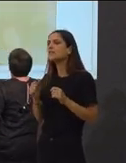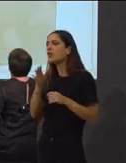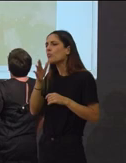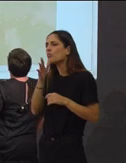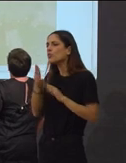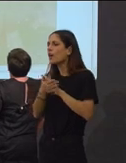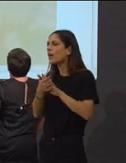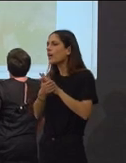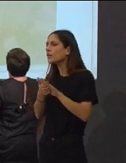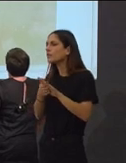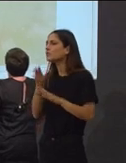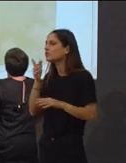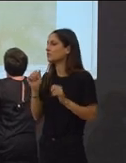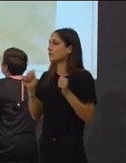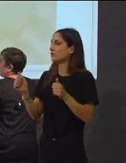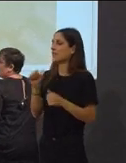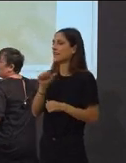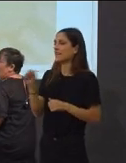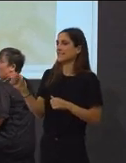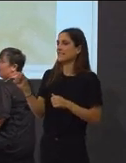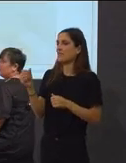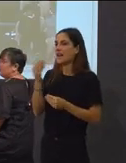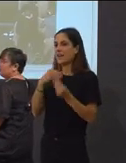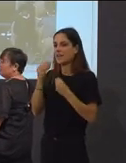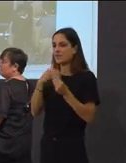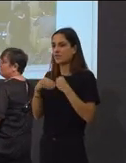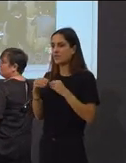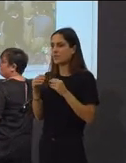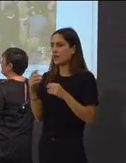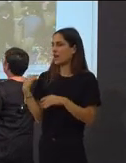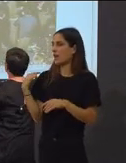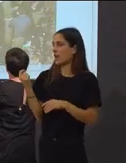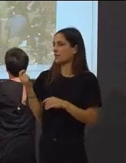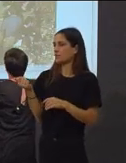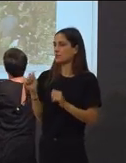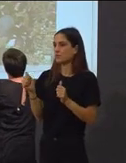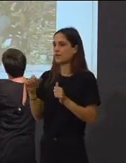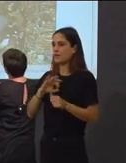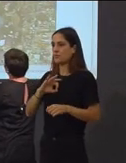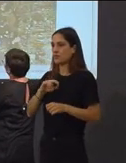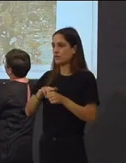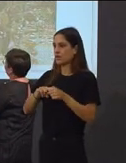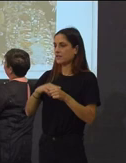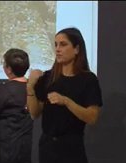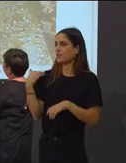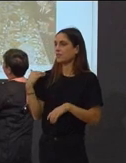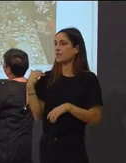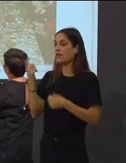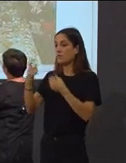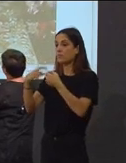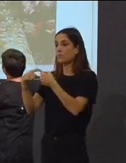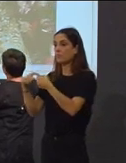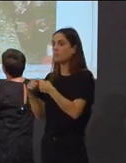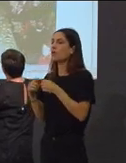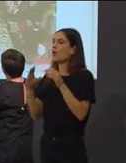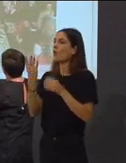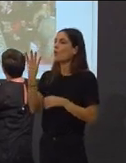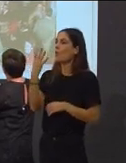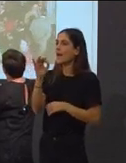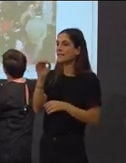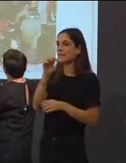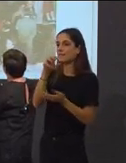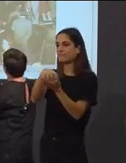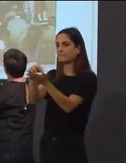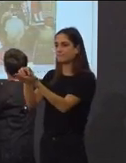celebrada recientemente en la provincia de Pontevedra. Aquí os suena. En súa organización colaboraron máis de 40 establecimientos especializados en el arte de